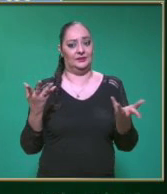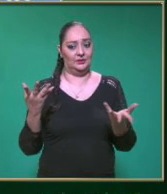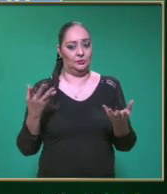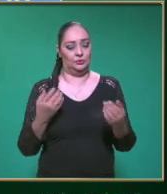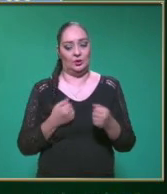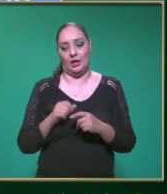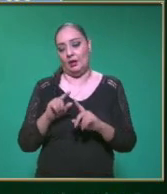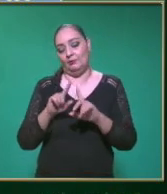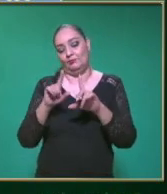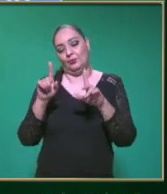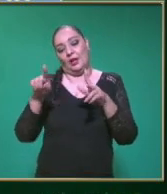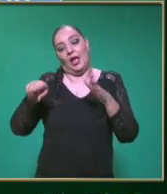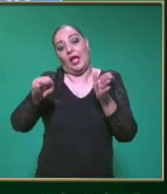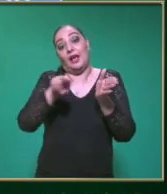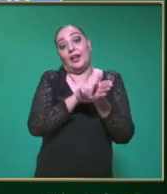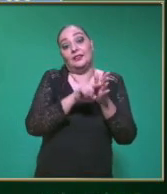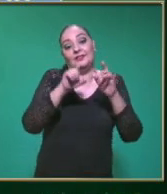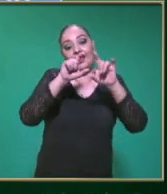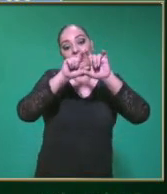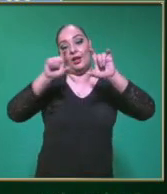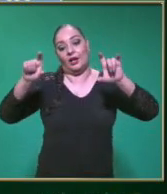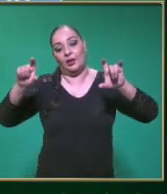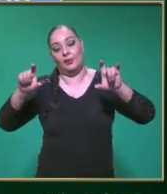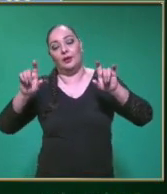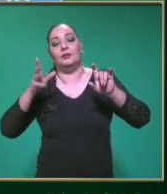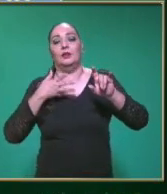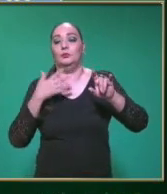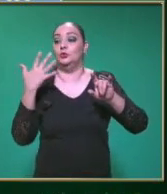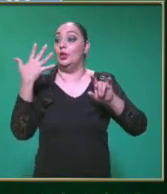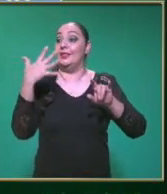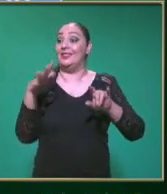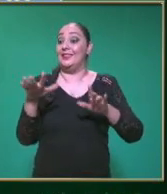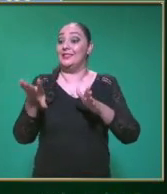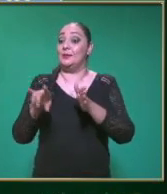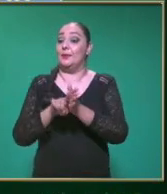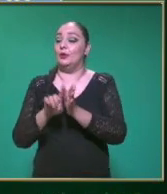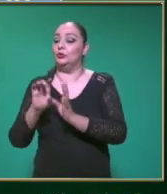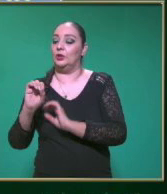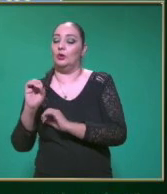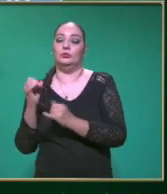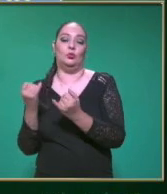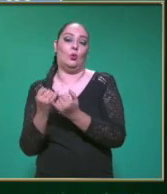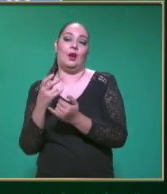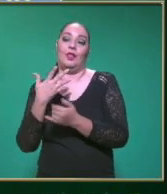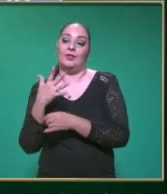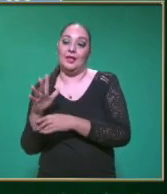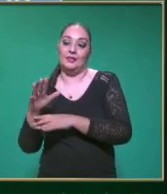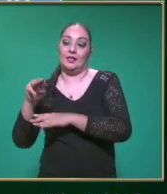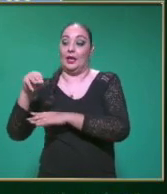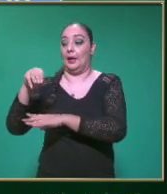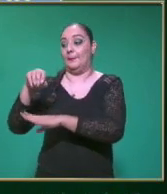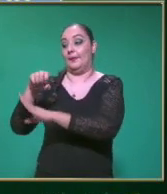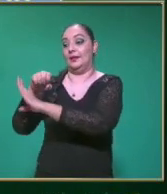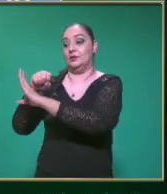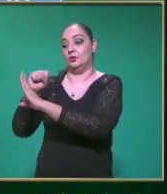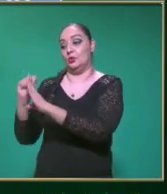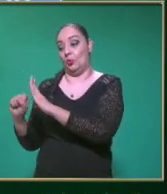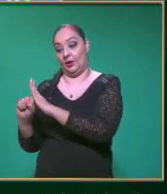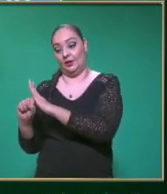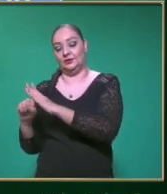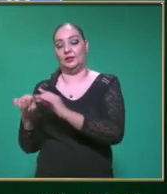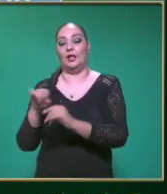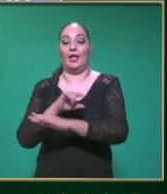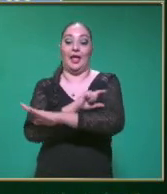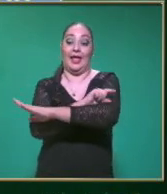pequeña resta En la parte de arriba Que nos dio 10 menos 0 10 Y las unidades De medida Metros por segundo Entre